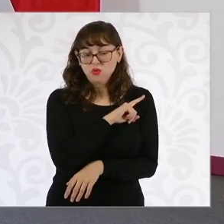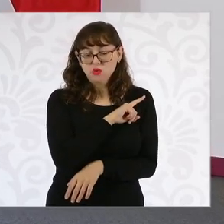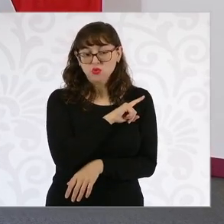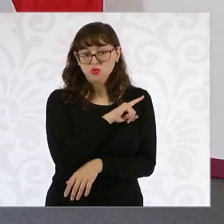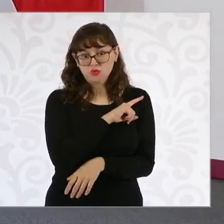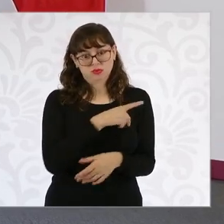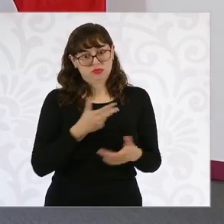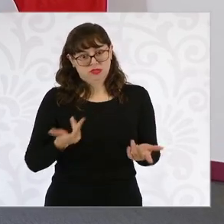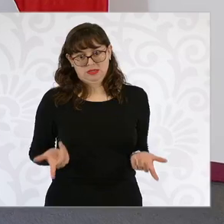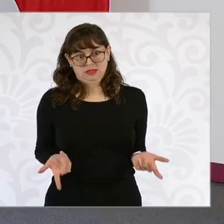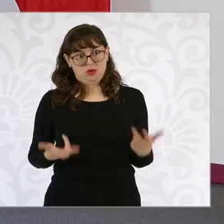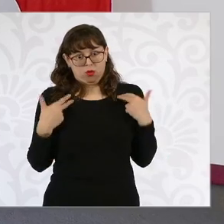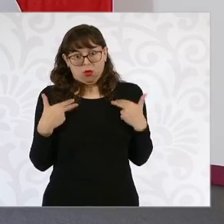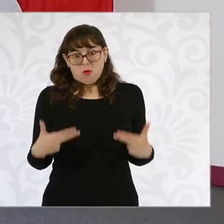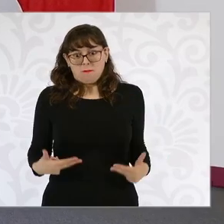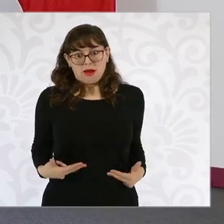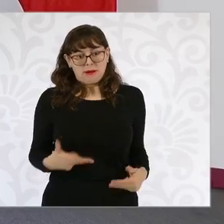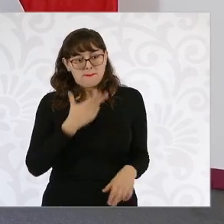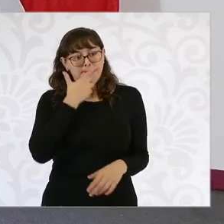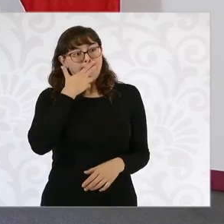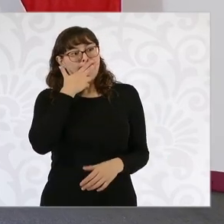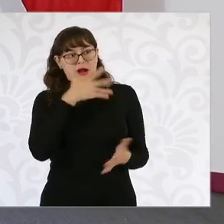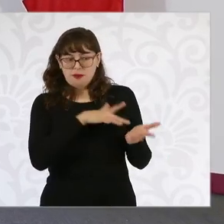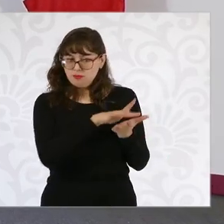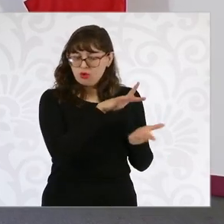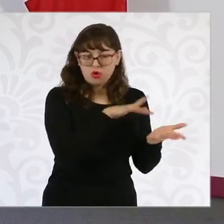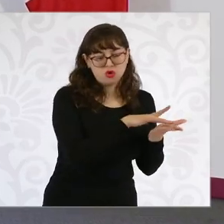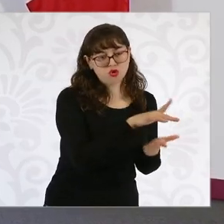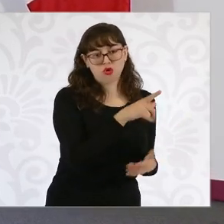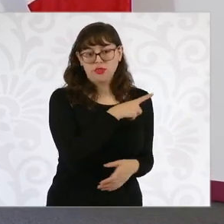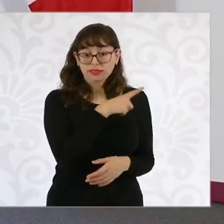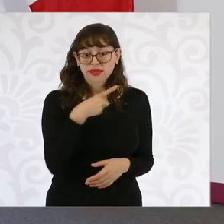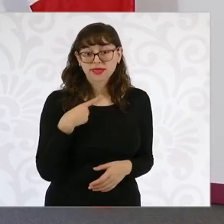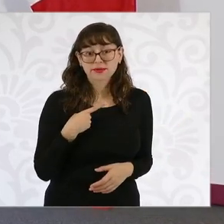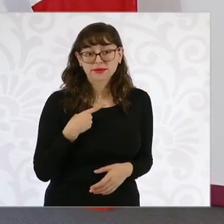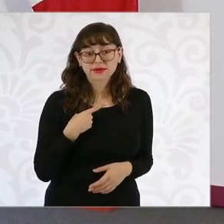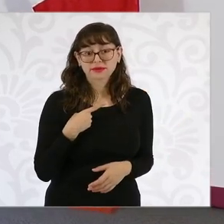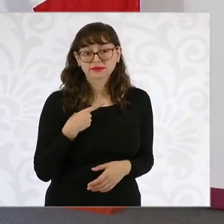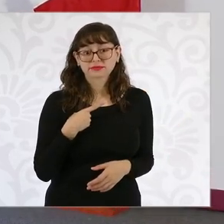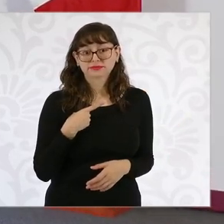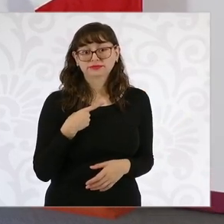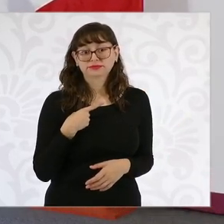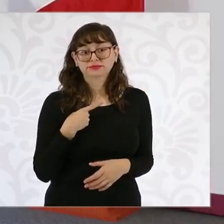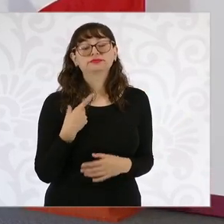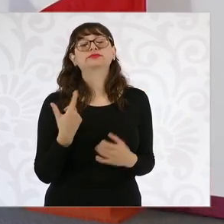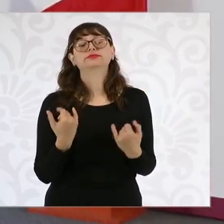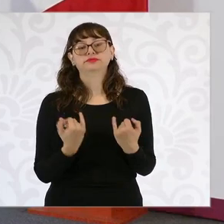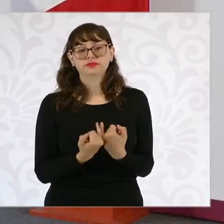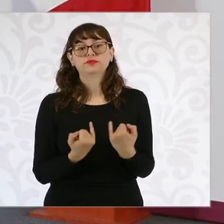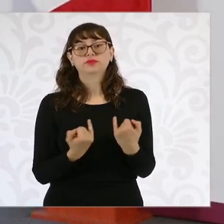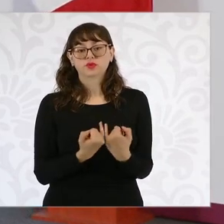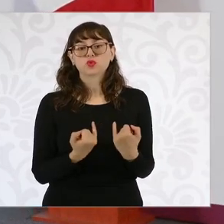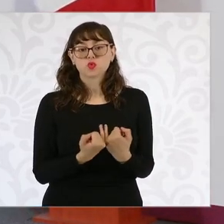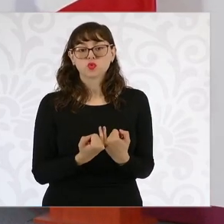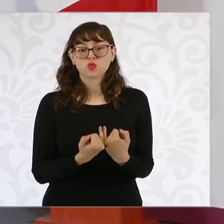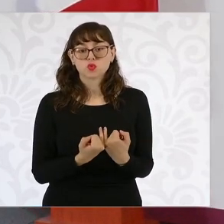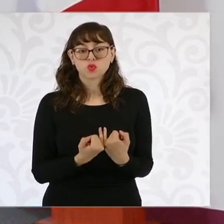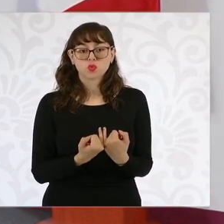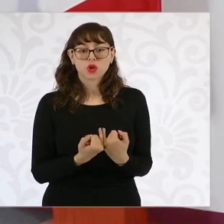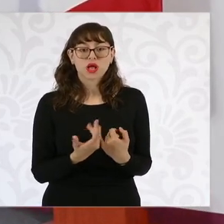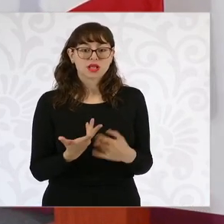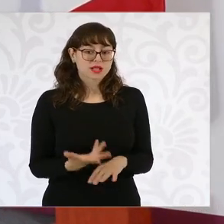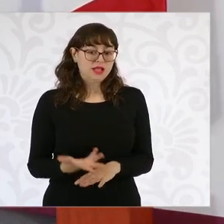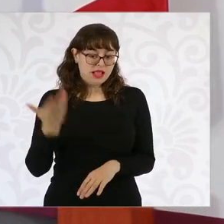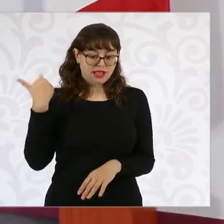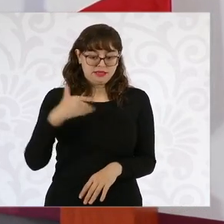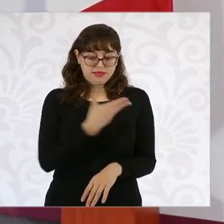razones humanitarias hay que apoyar. También es importante, en su momento lo planteó el presidente